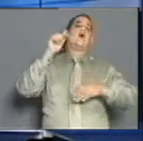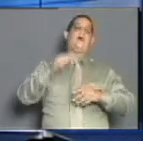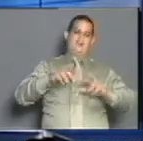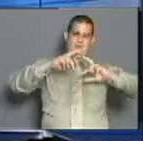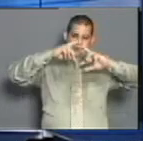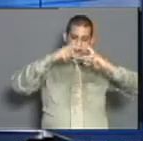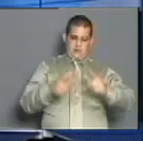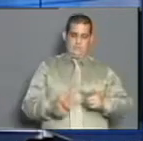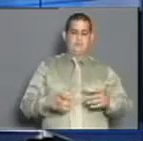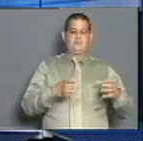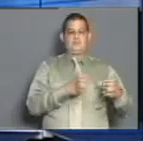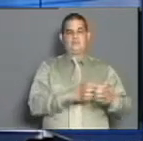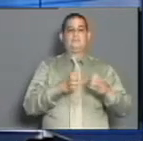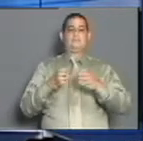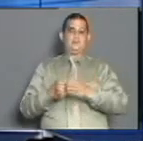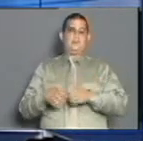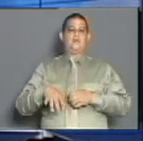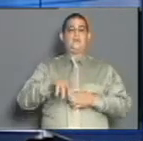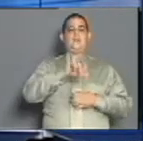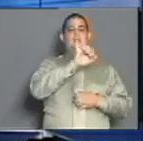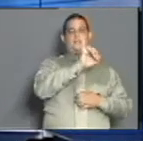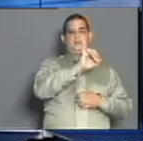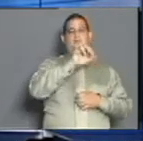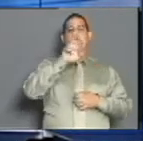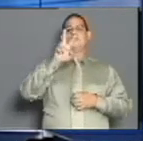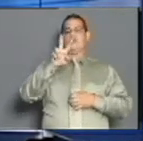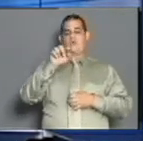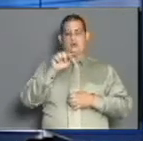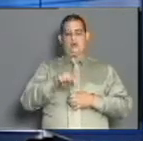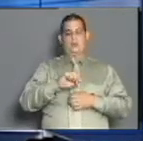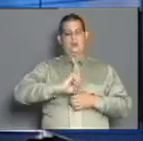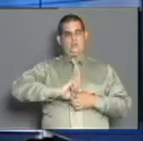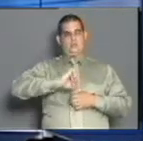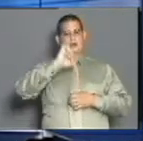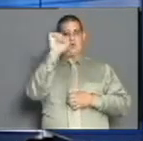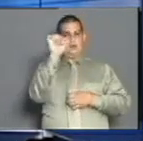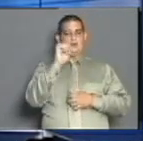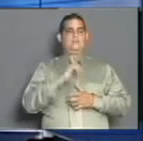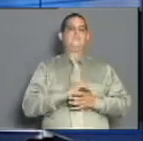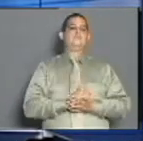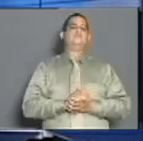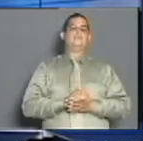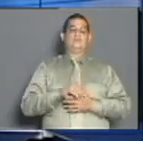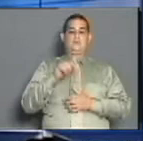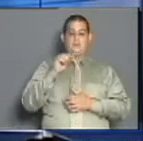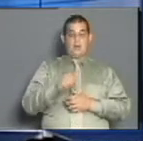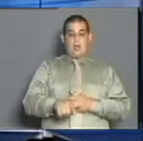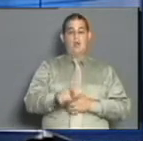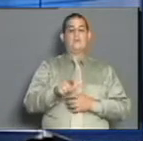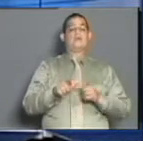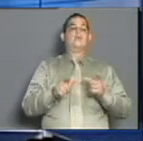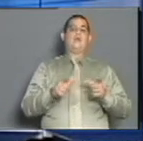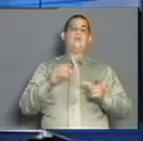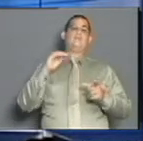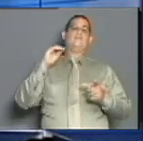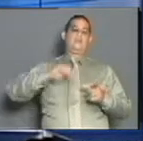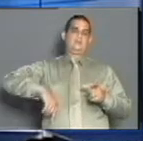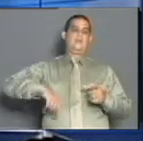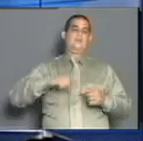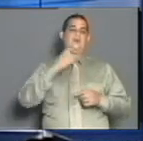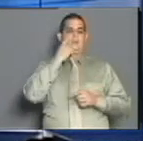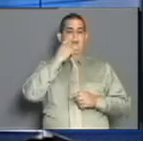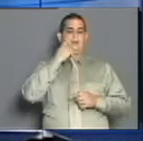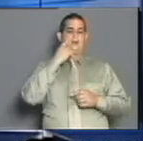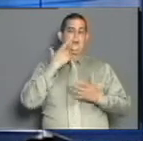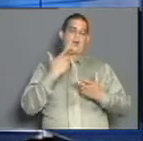como visitantes al ganar 6-2 el primer partido del Clásico de Otoño y ahora tratarán de sacarle provecho a la localía para